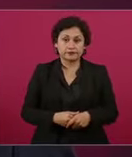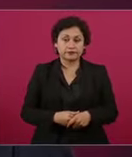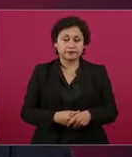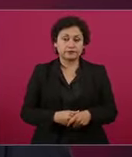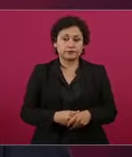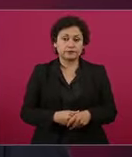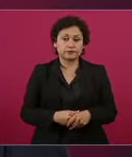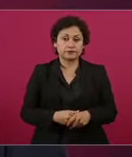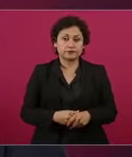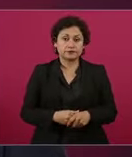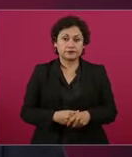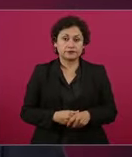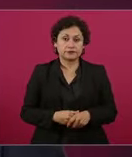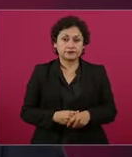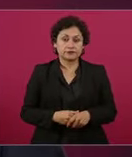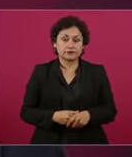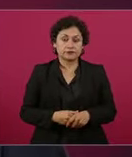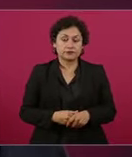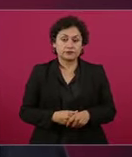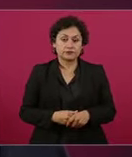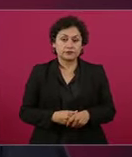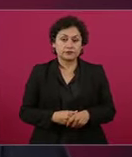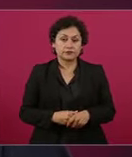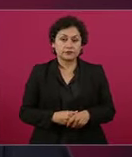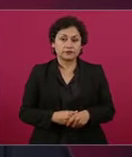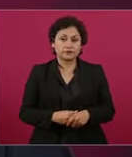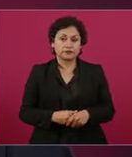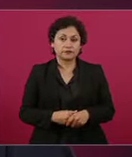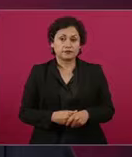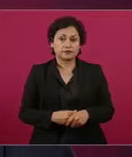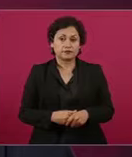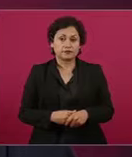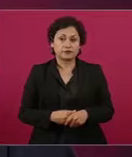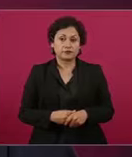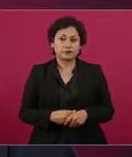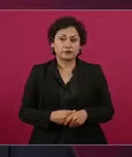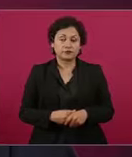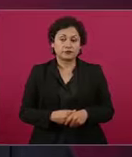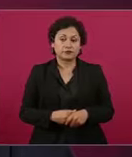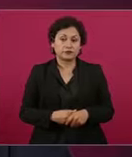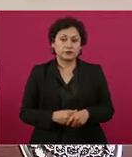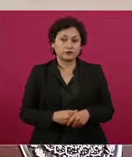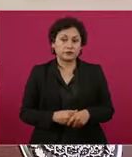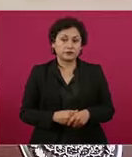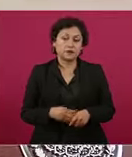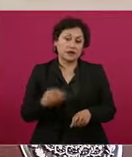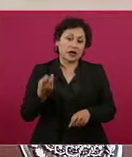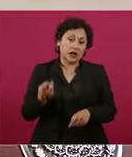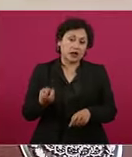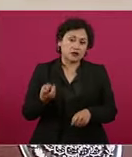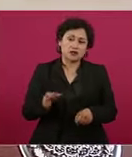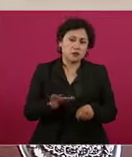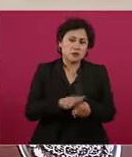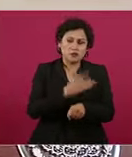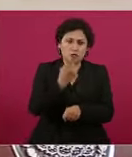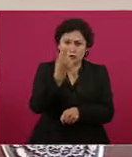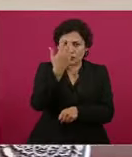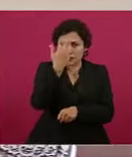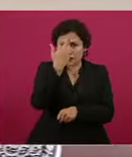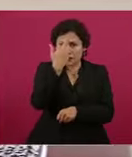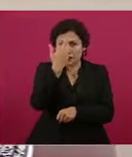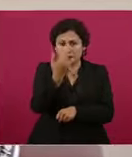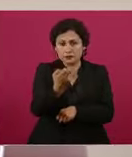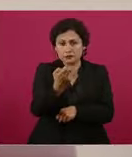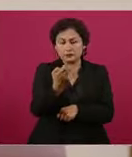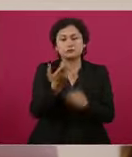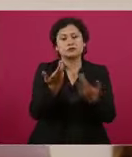Esto va a ser una recompensa a lo mucho